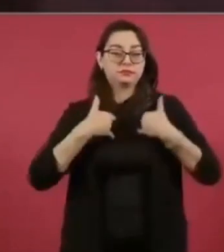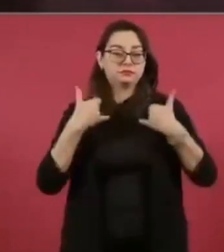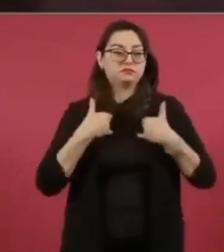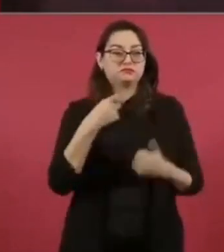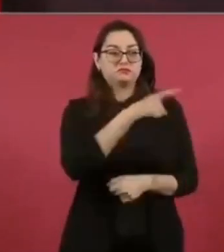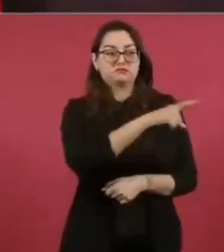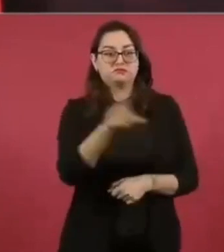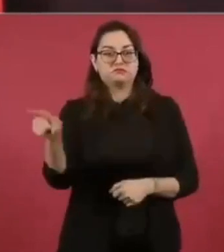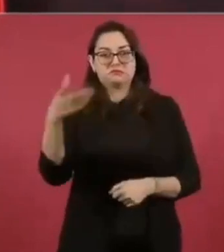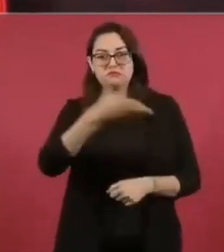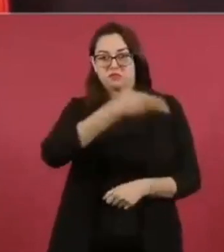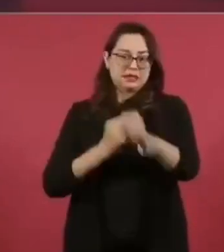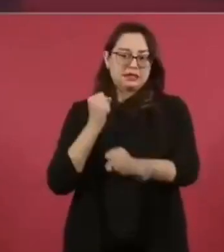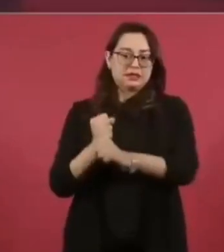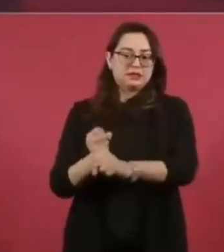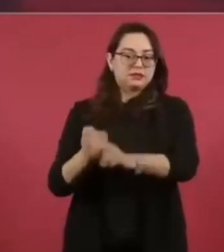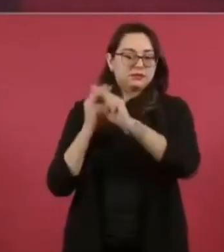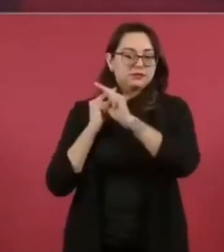1994,